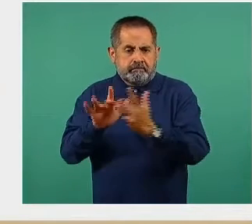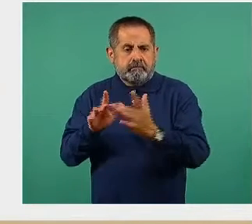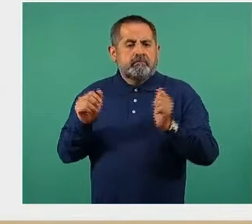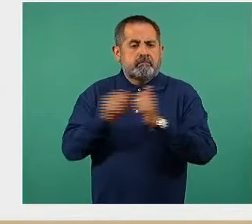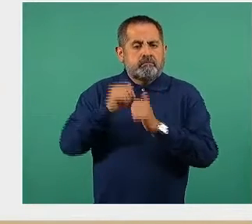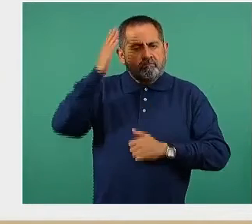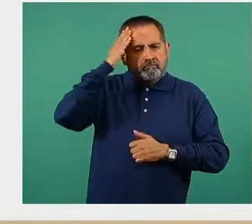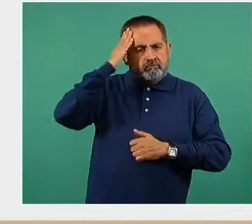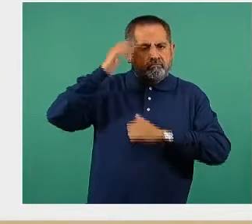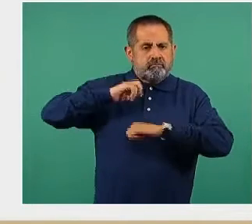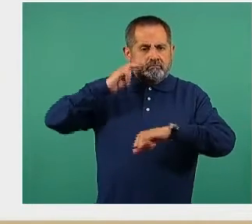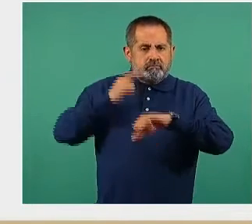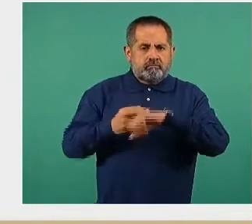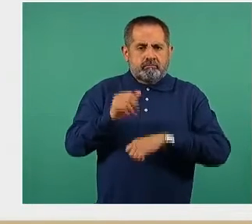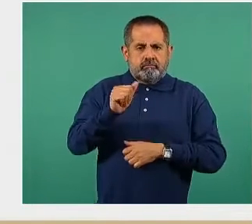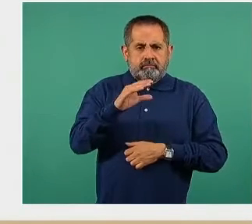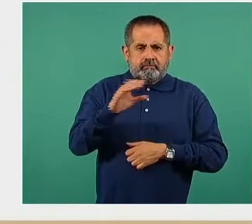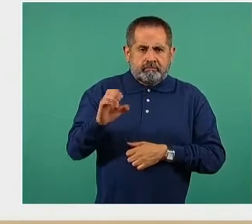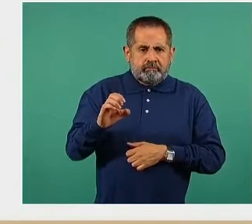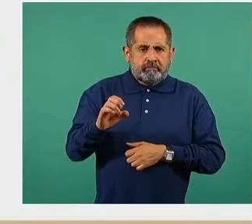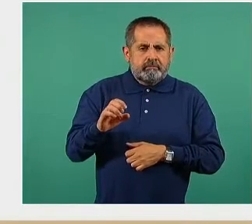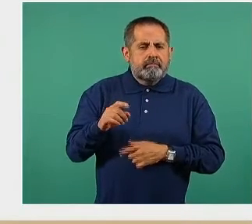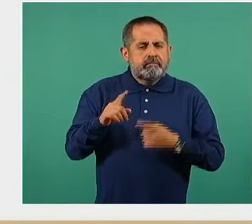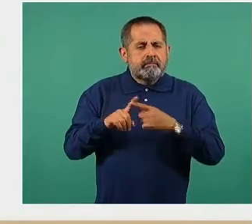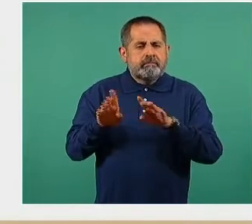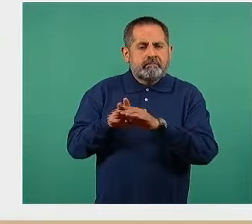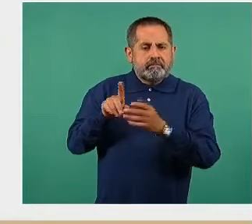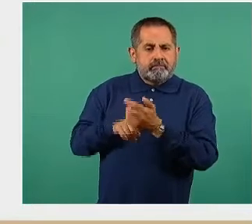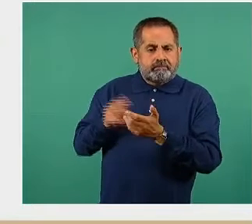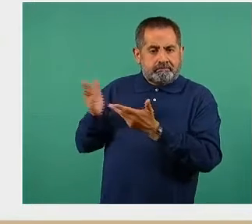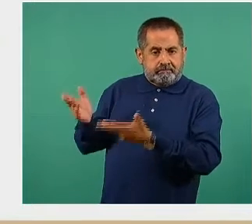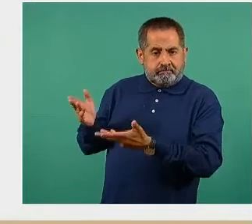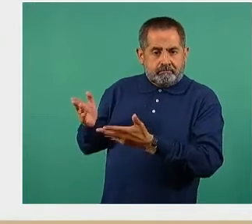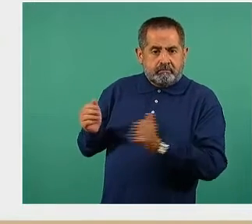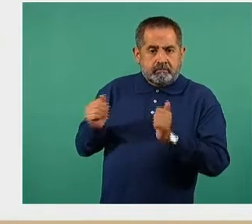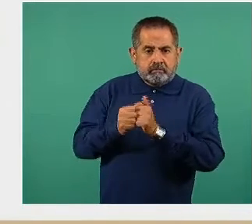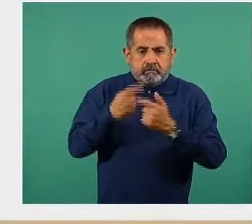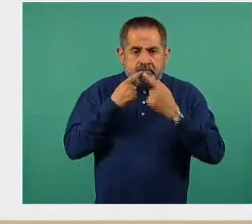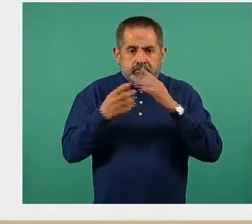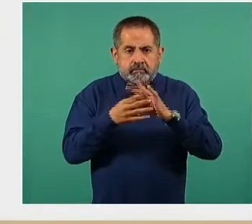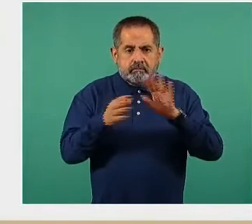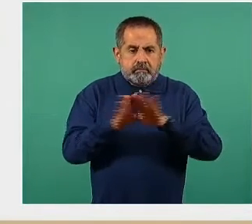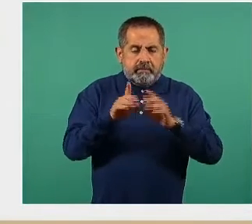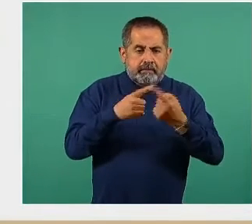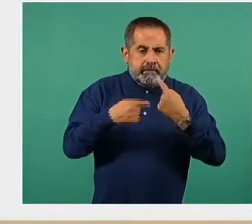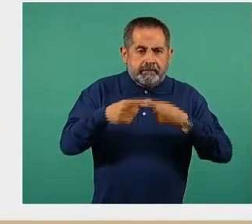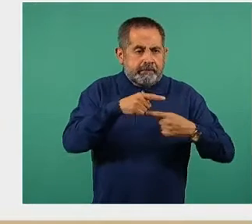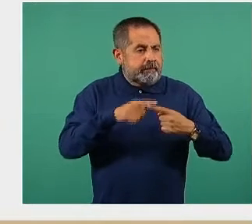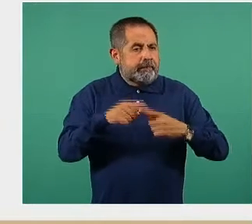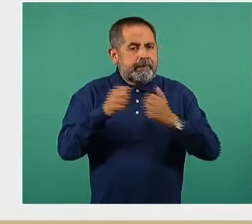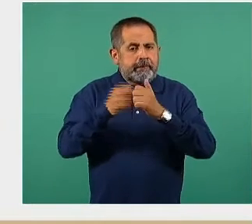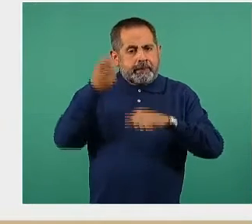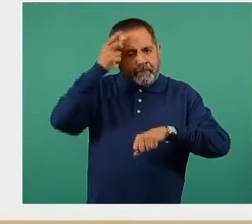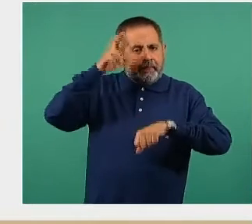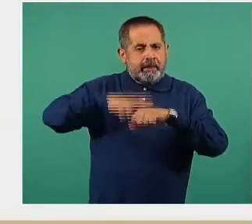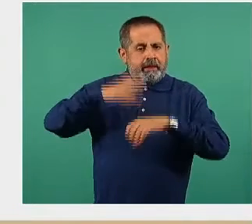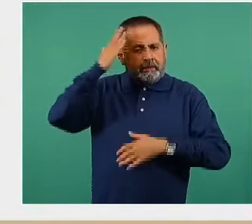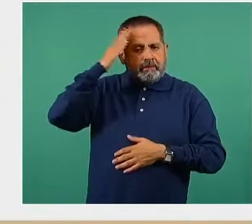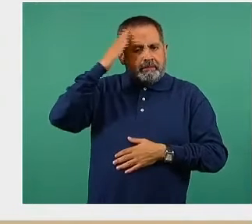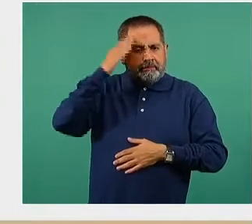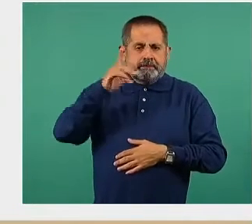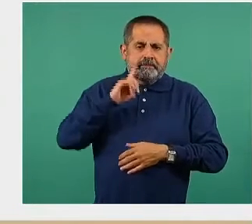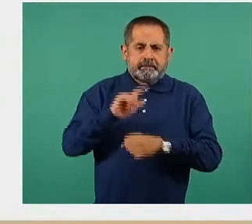por la Asociación Civil Escorza y CJ, que a través de su persona directora general,